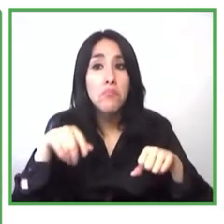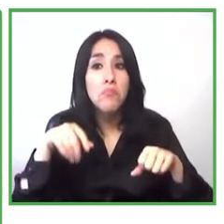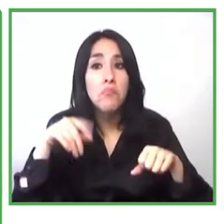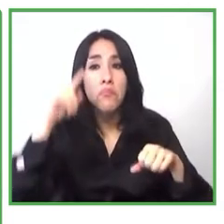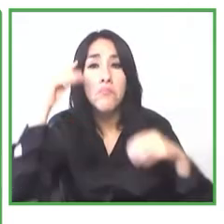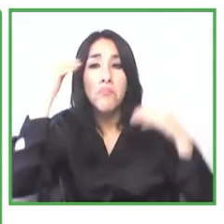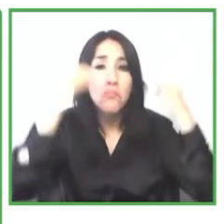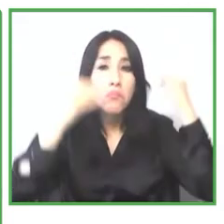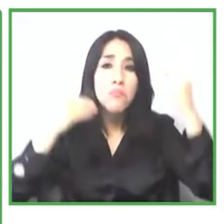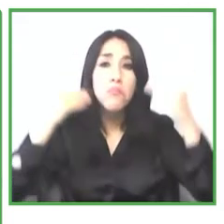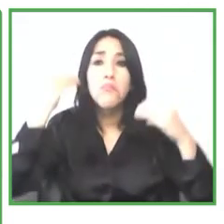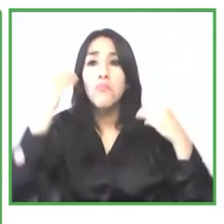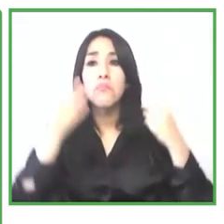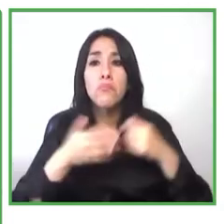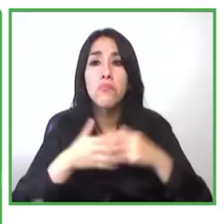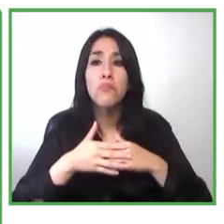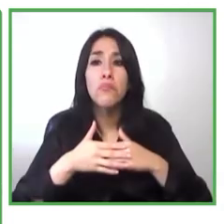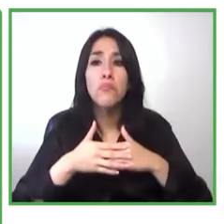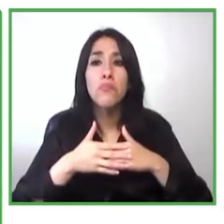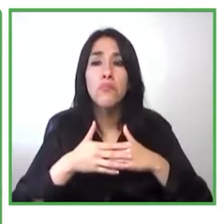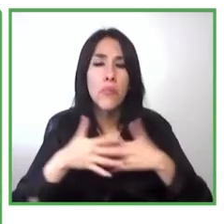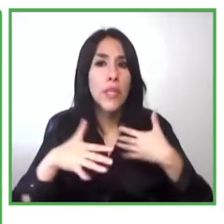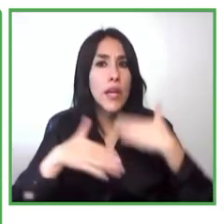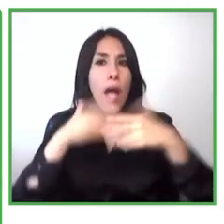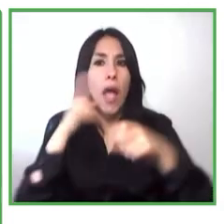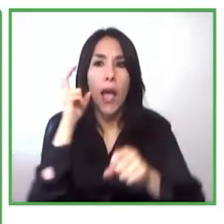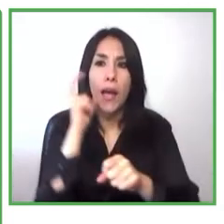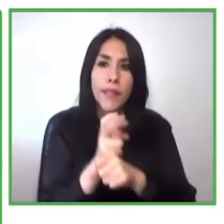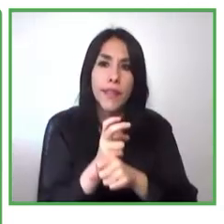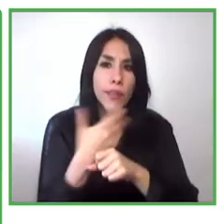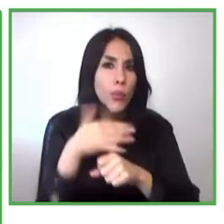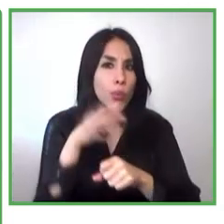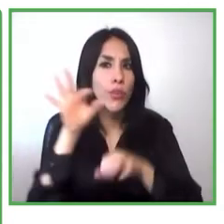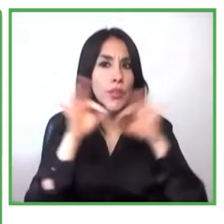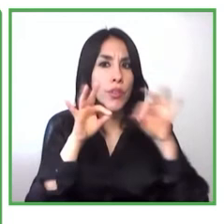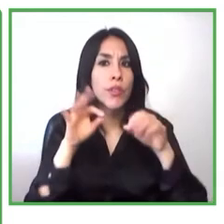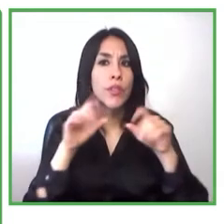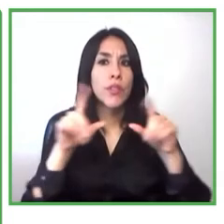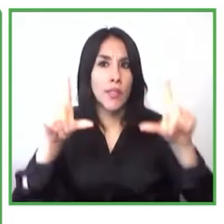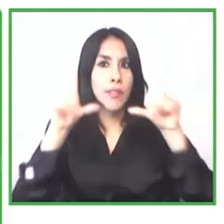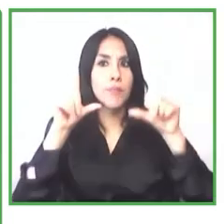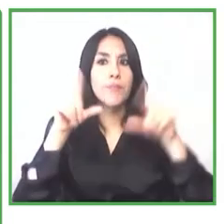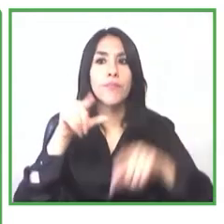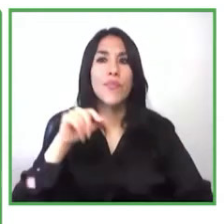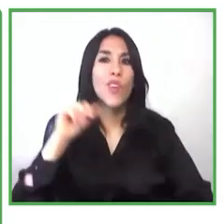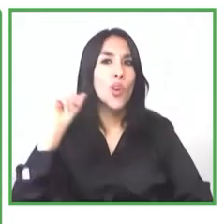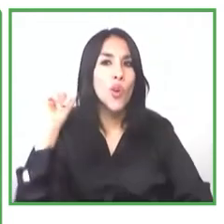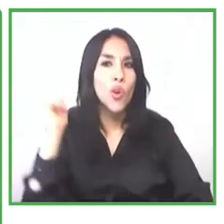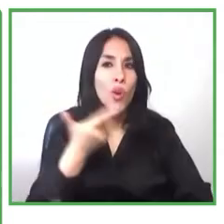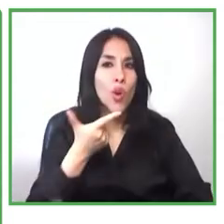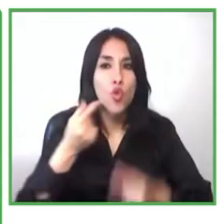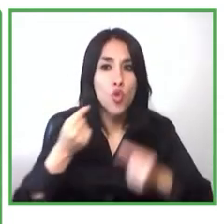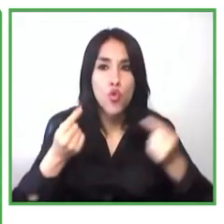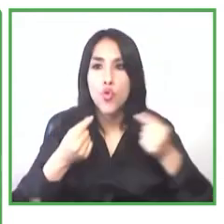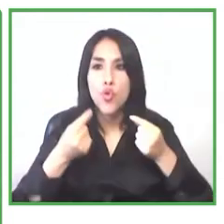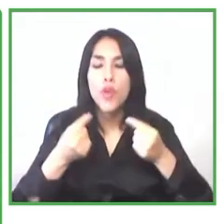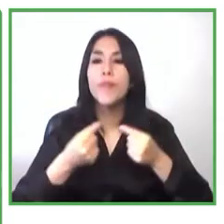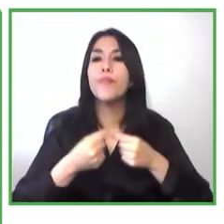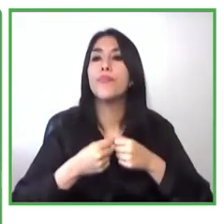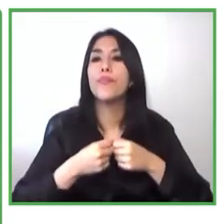impacto porque todo se realiza en línea en el Congo ahora si es que hay una baja adopción